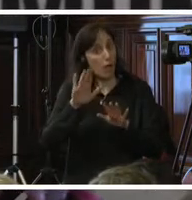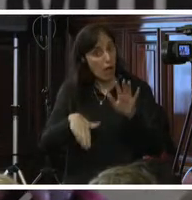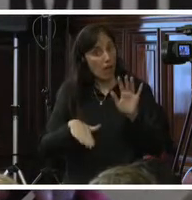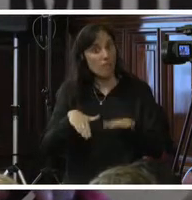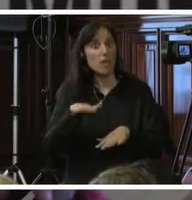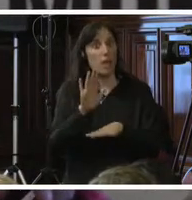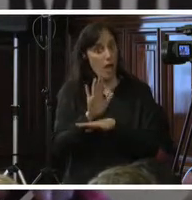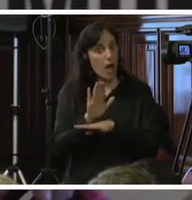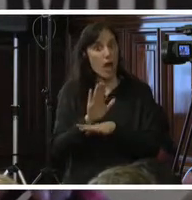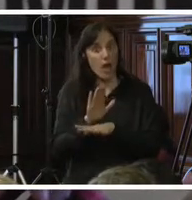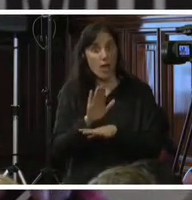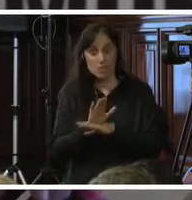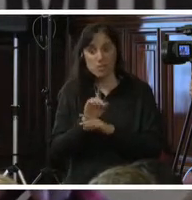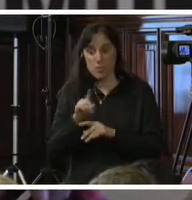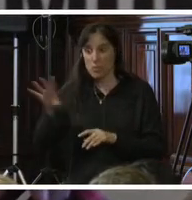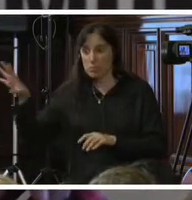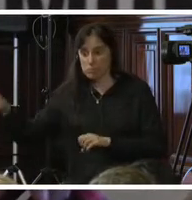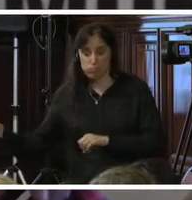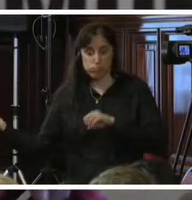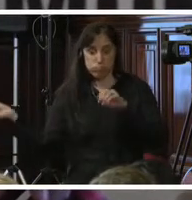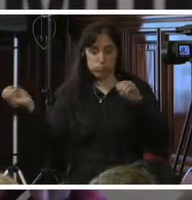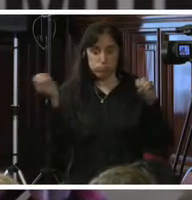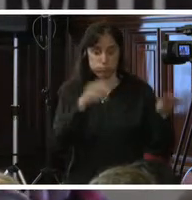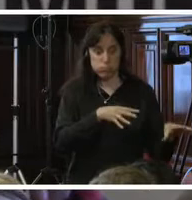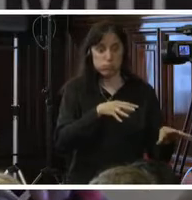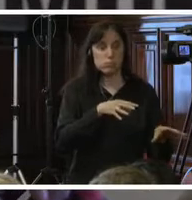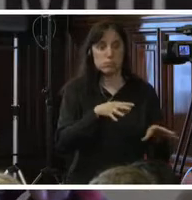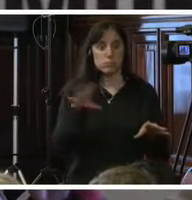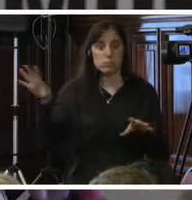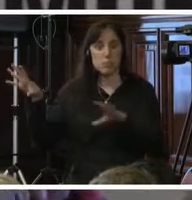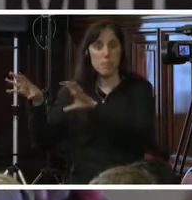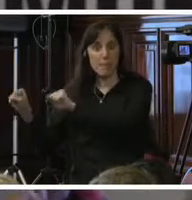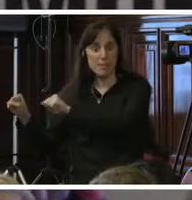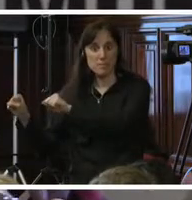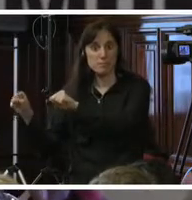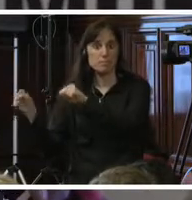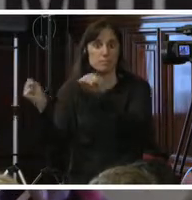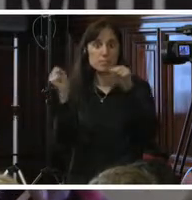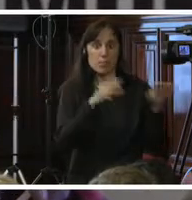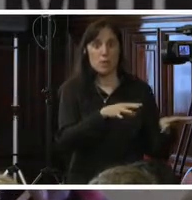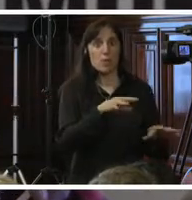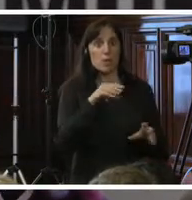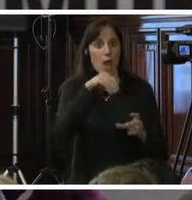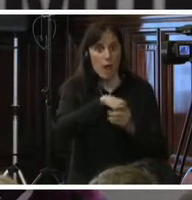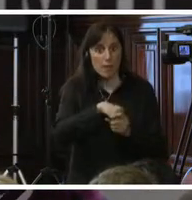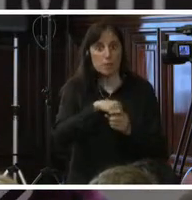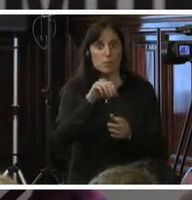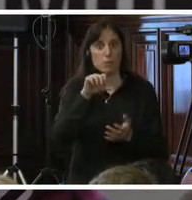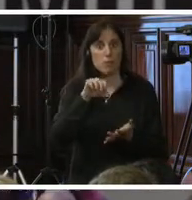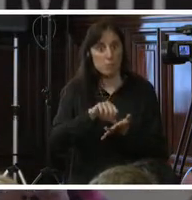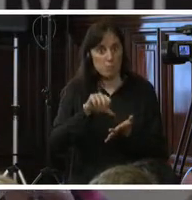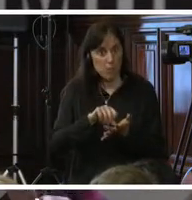menudo y eso muchas veces se ignora. Porque ahora muchos